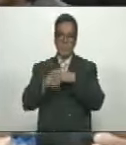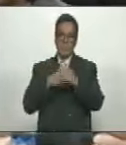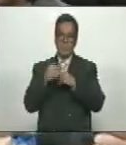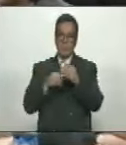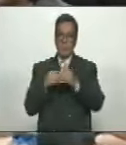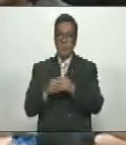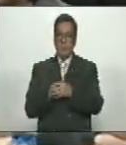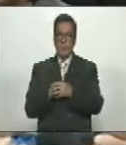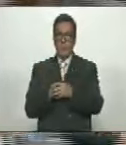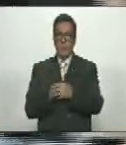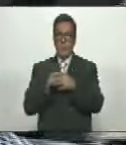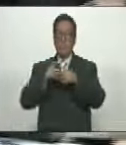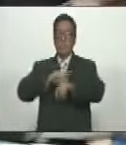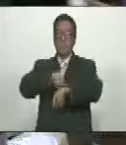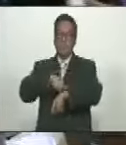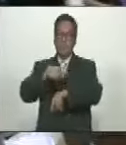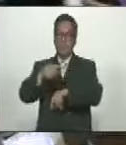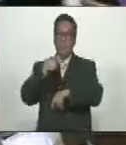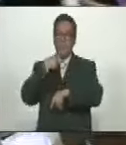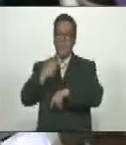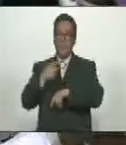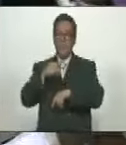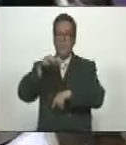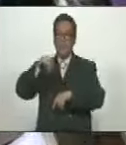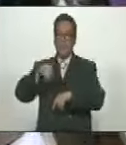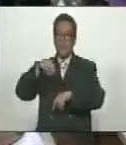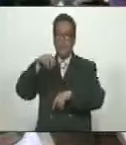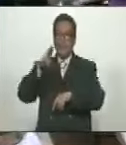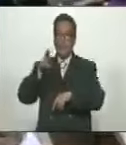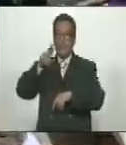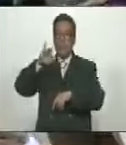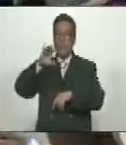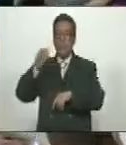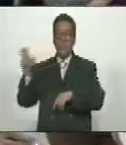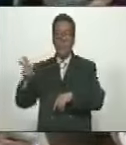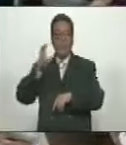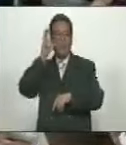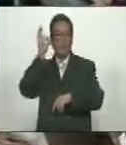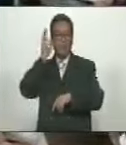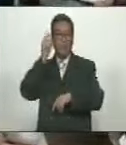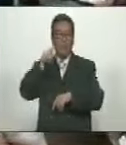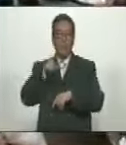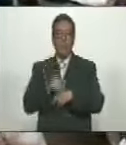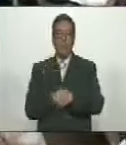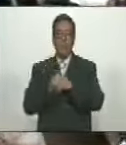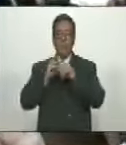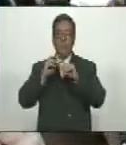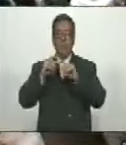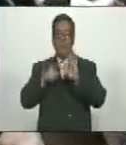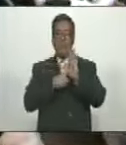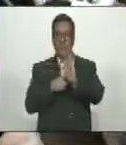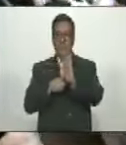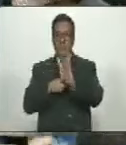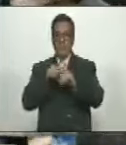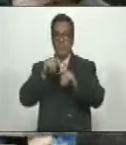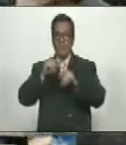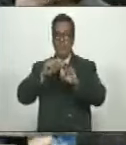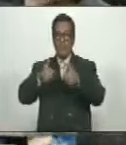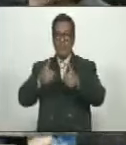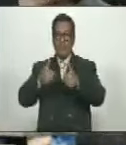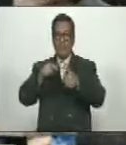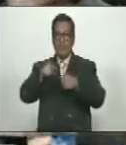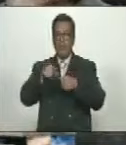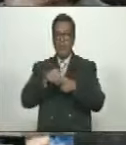Y Luego Le Dice A Mauro Que Él Estaba Escuchando Desde Que El Programa Desde Que Se Había